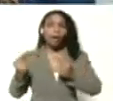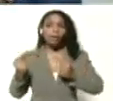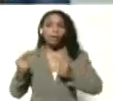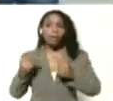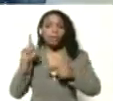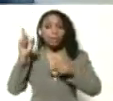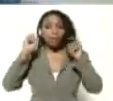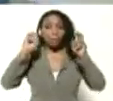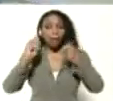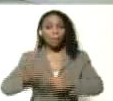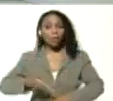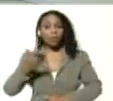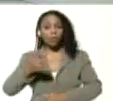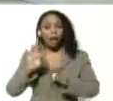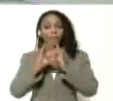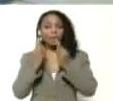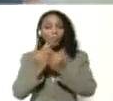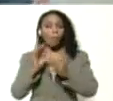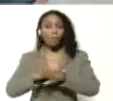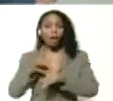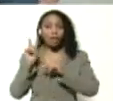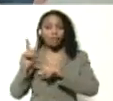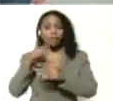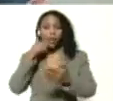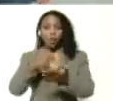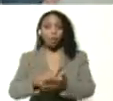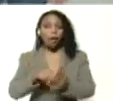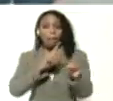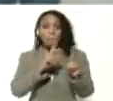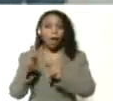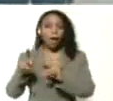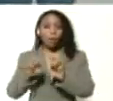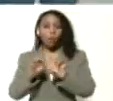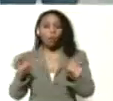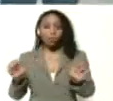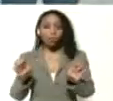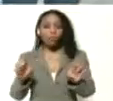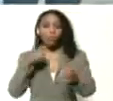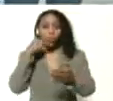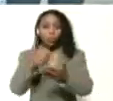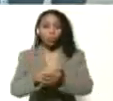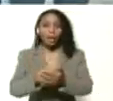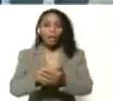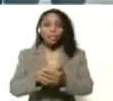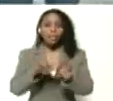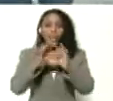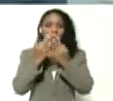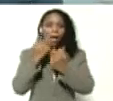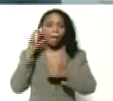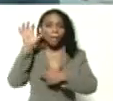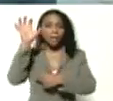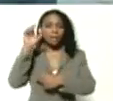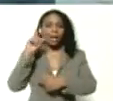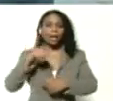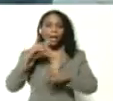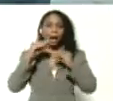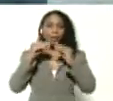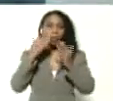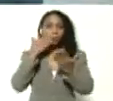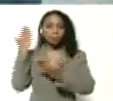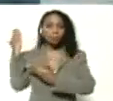ese elemento importante que es la familia porque así se llama nuestro plan educativo y en nombre de la familia del país le habla aquí la camarada